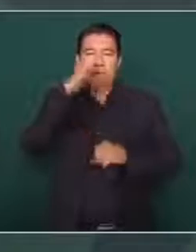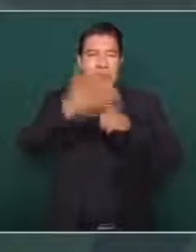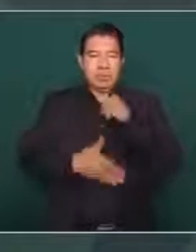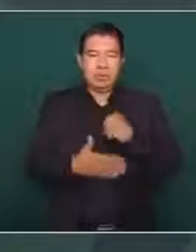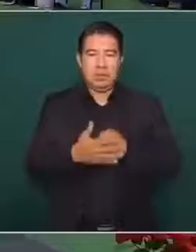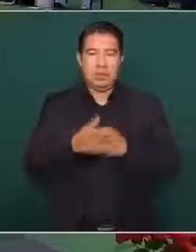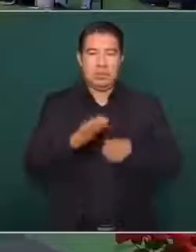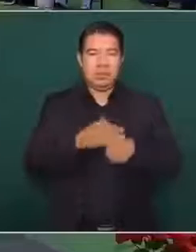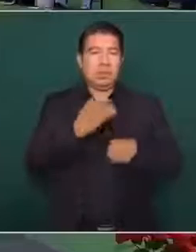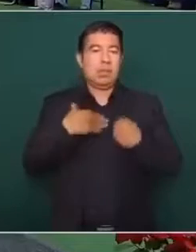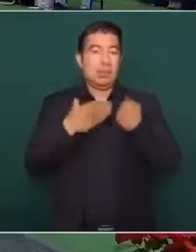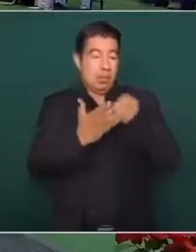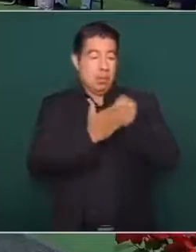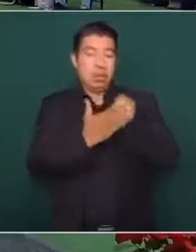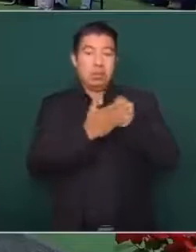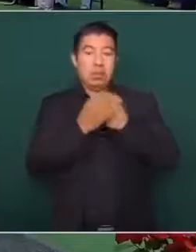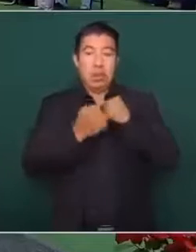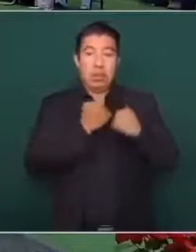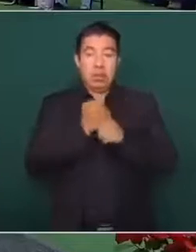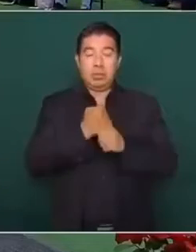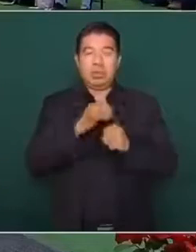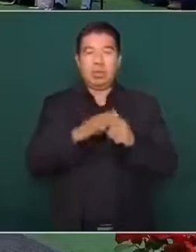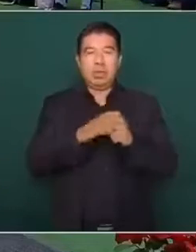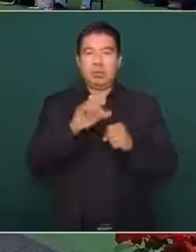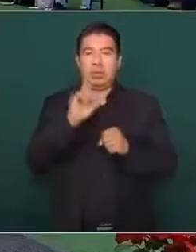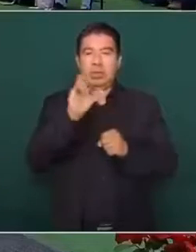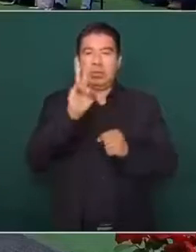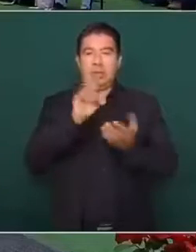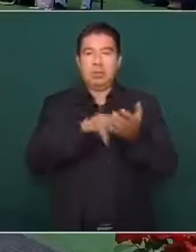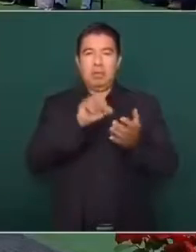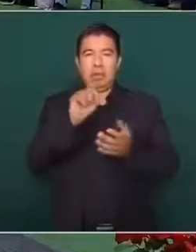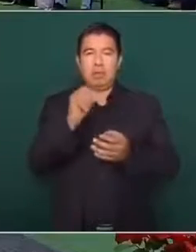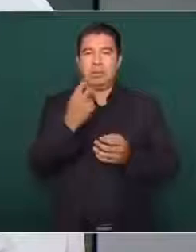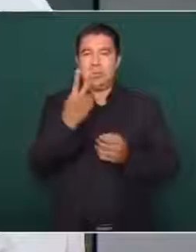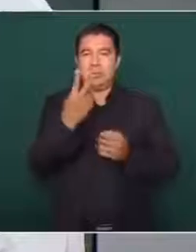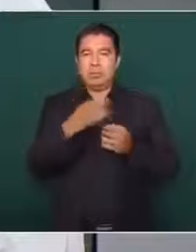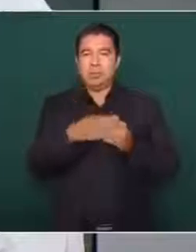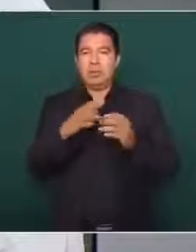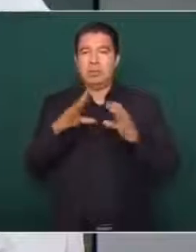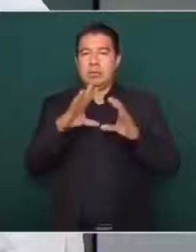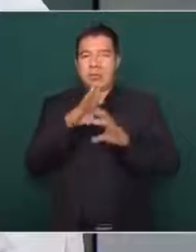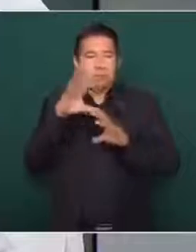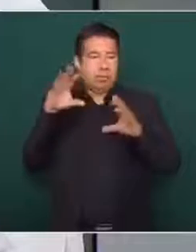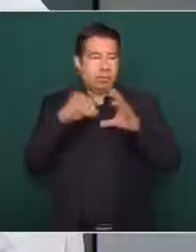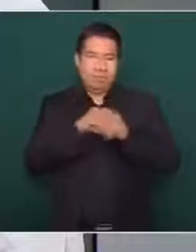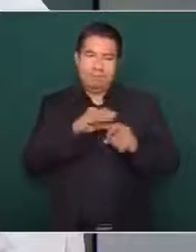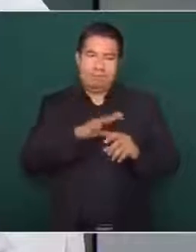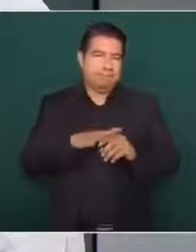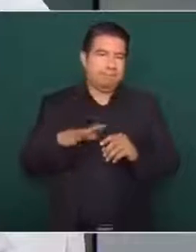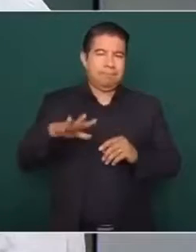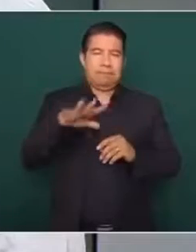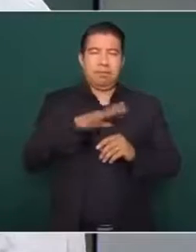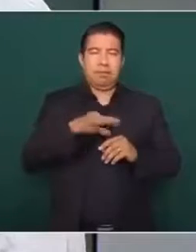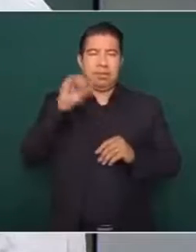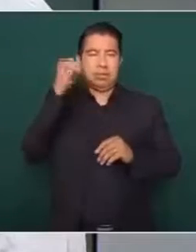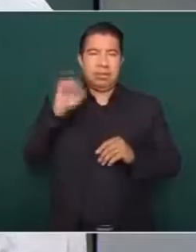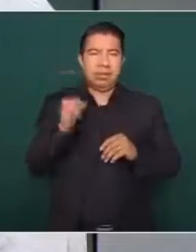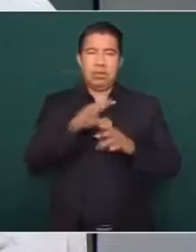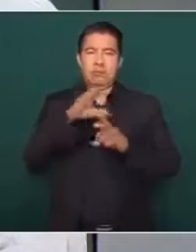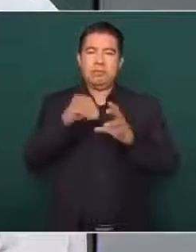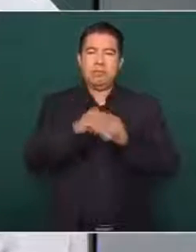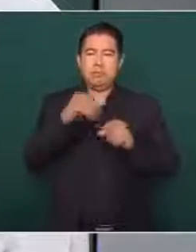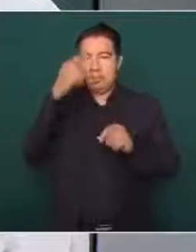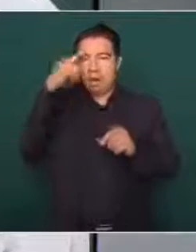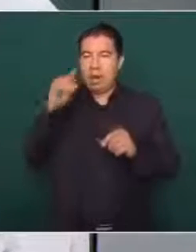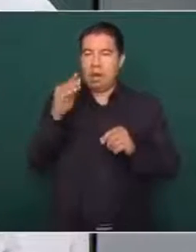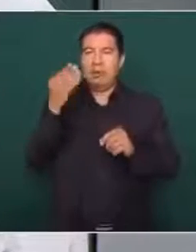que quiere que el año próximo ya sea universal en Sinaloa la